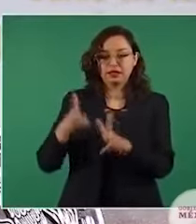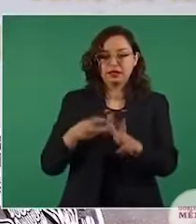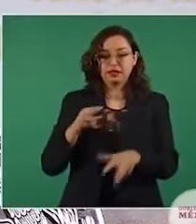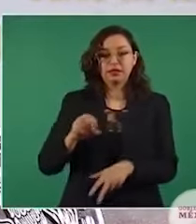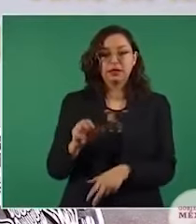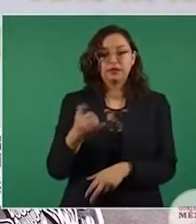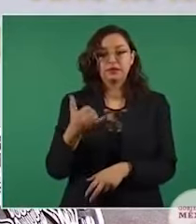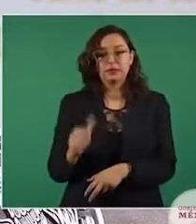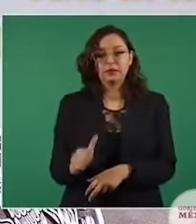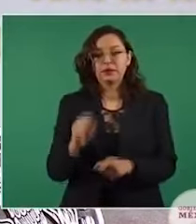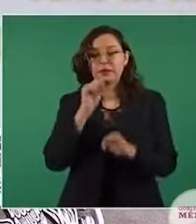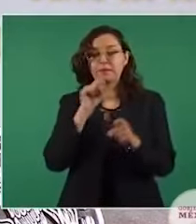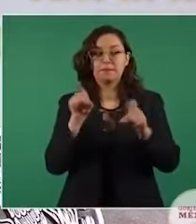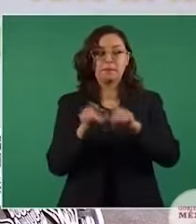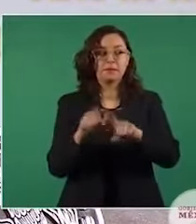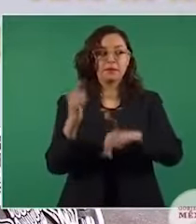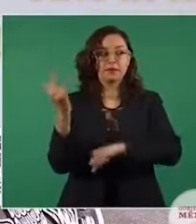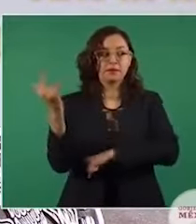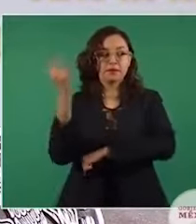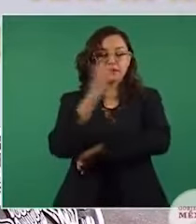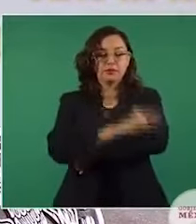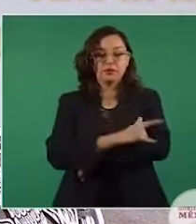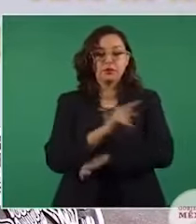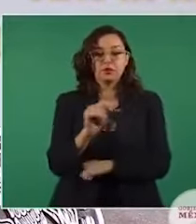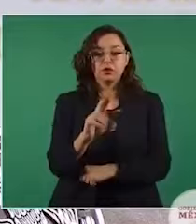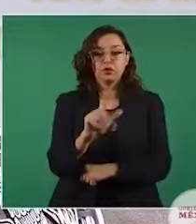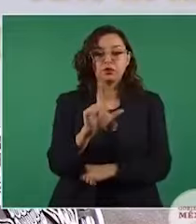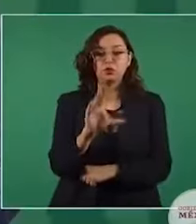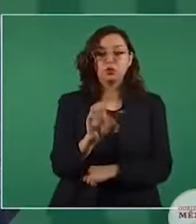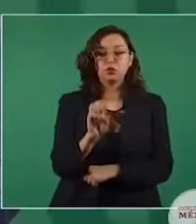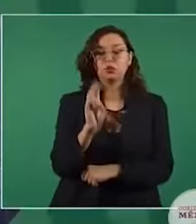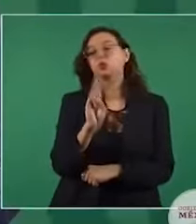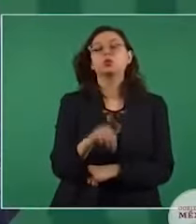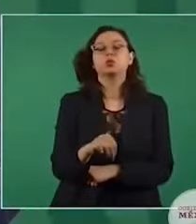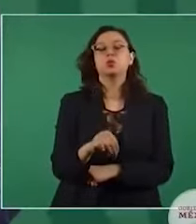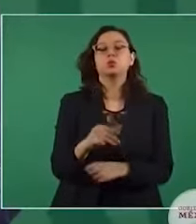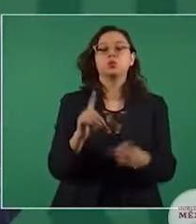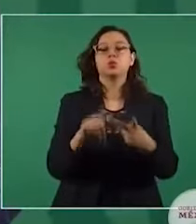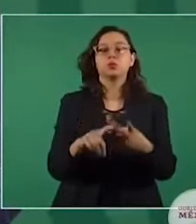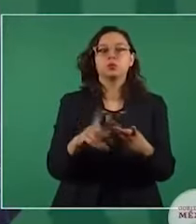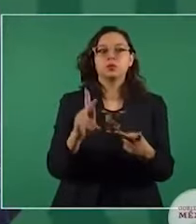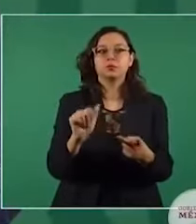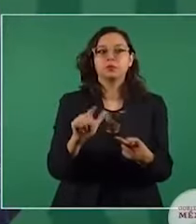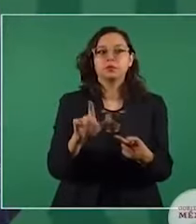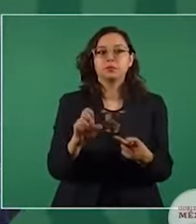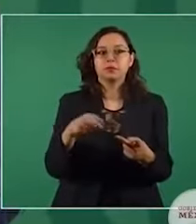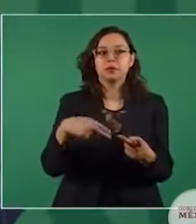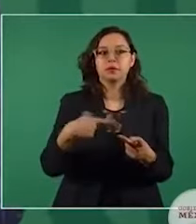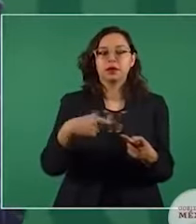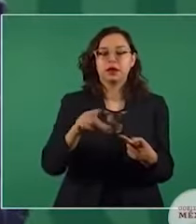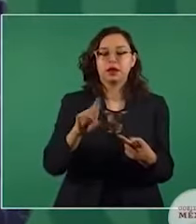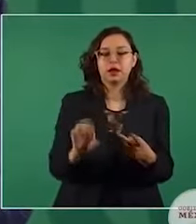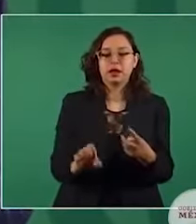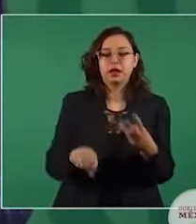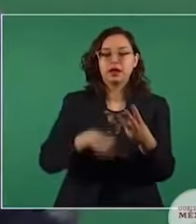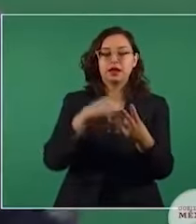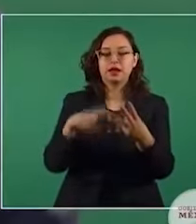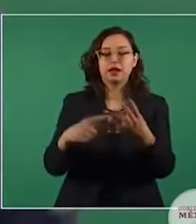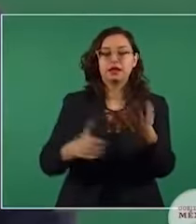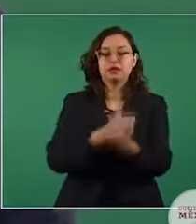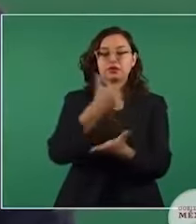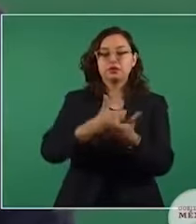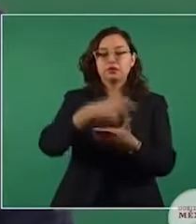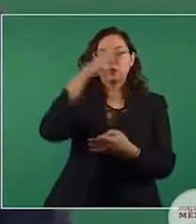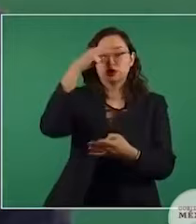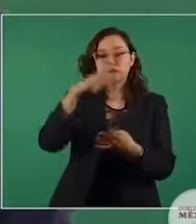de Tulum, de Palenque, el de la Ciudad de México,